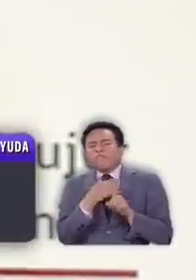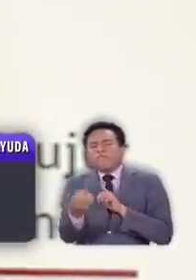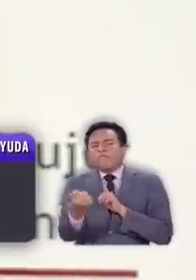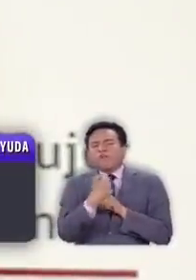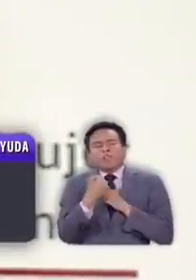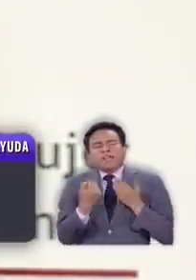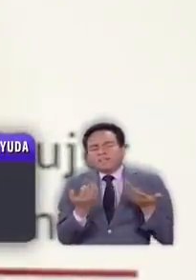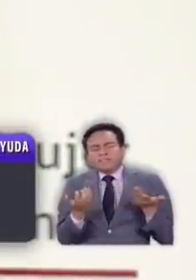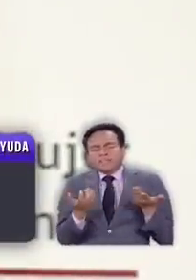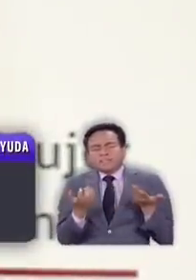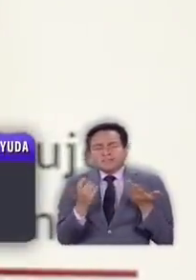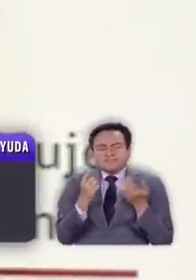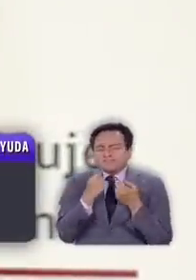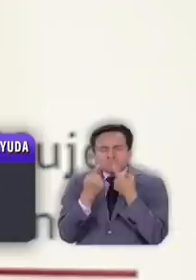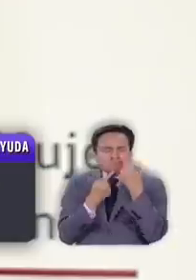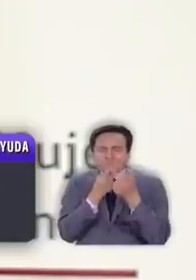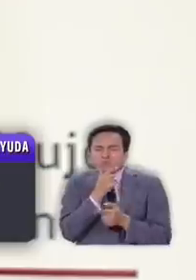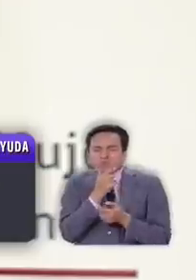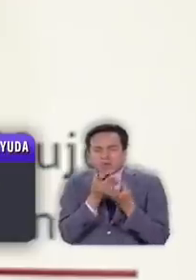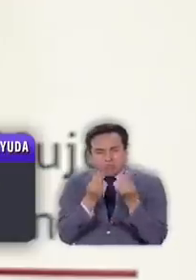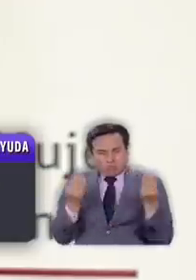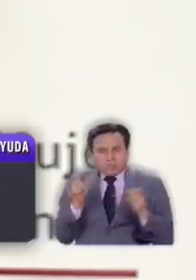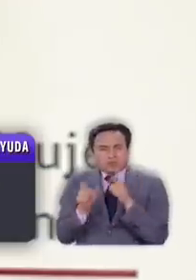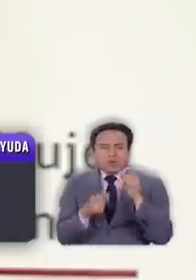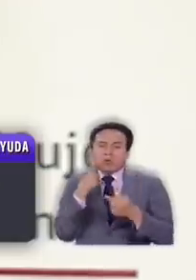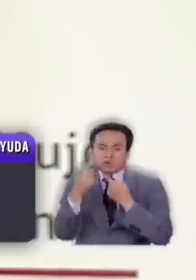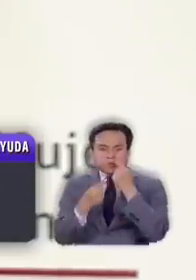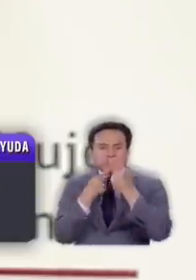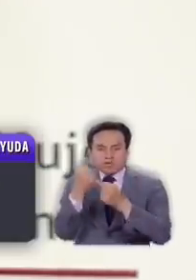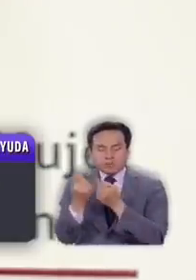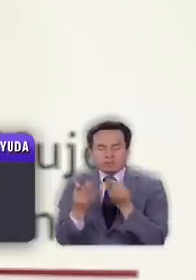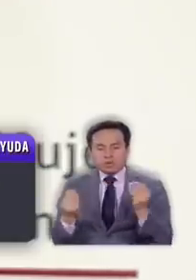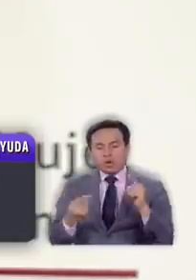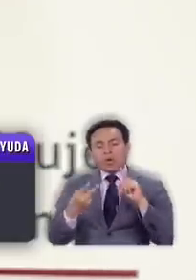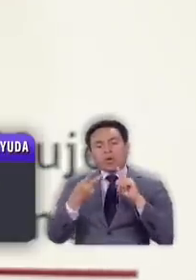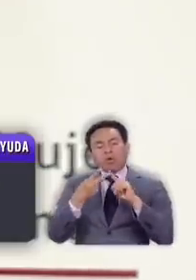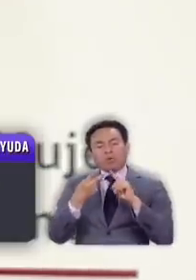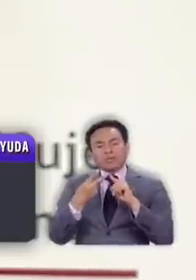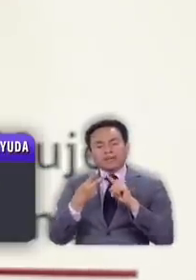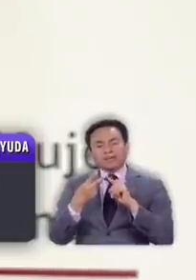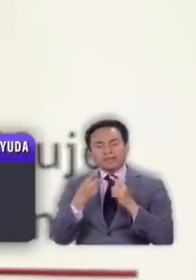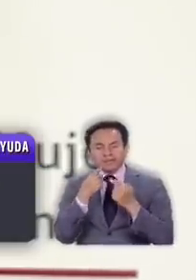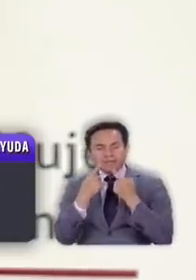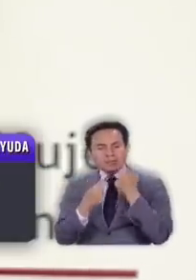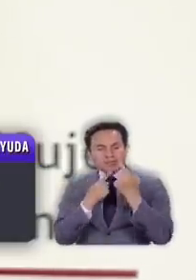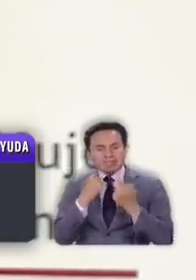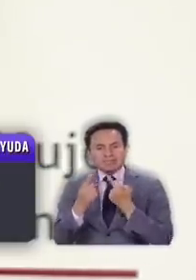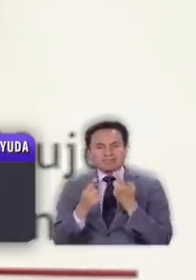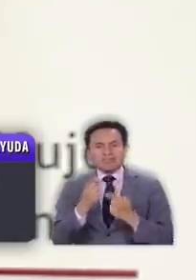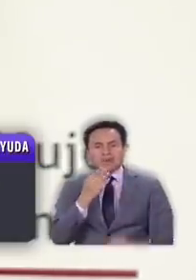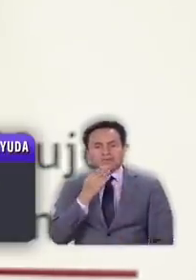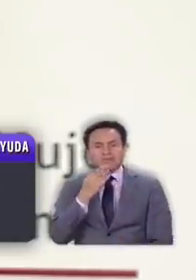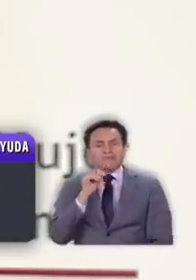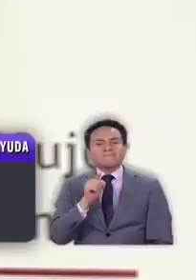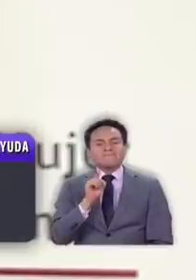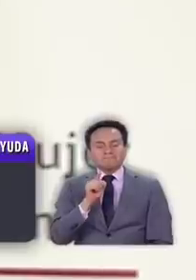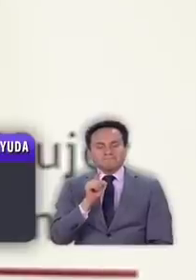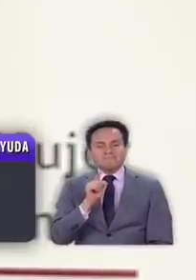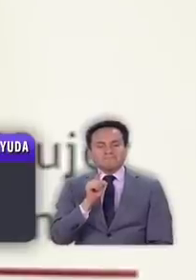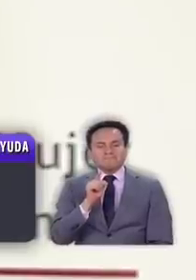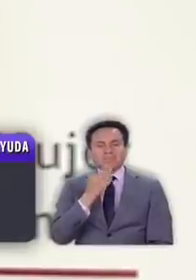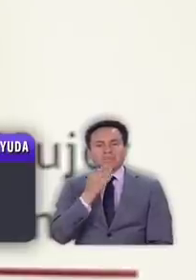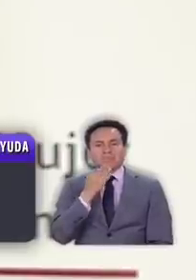Ese es un gran grupo de consulta, digamos. Otras preguntas también tienen que ver